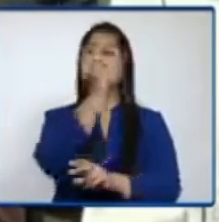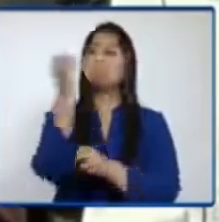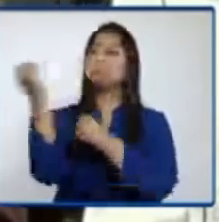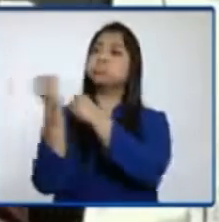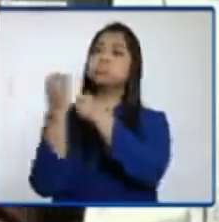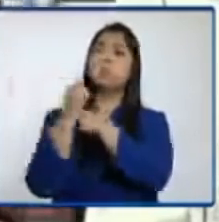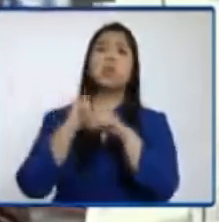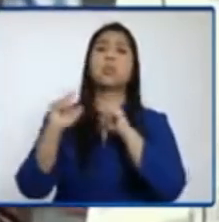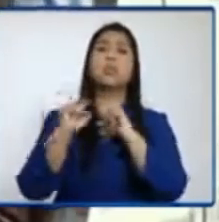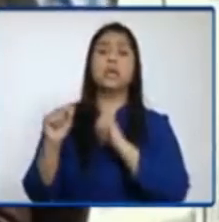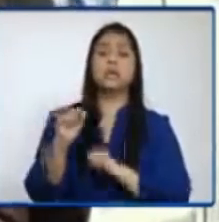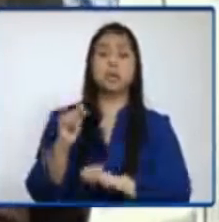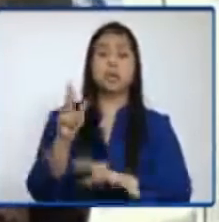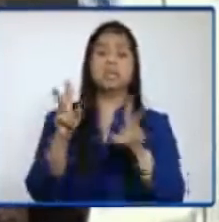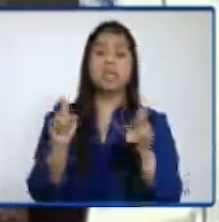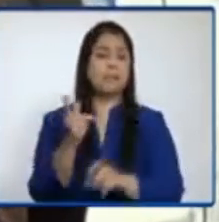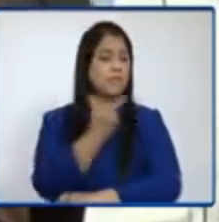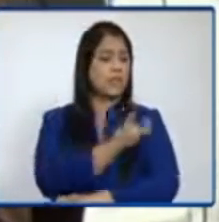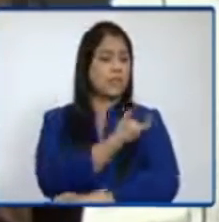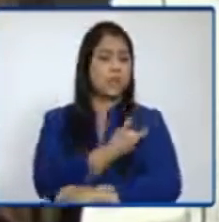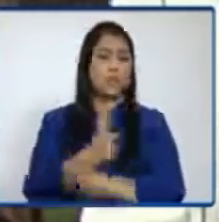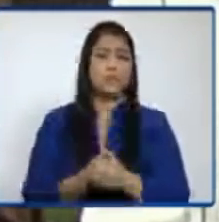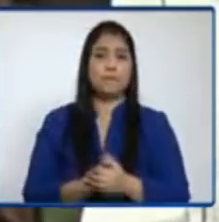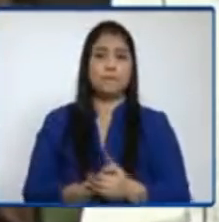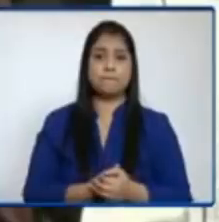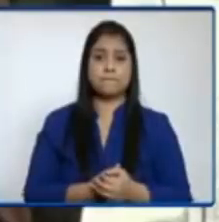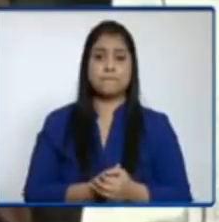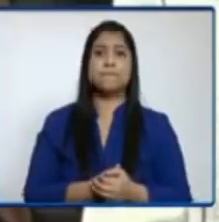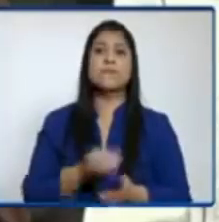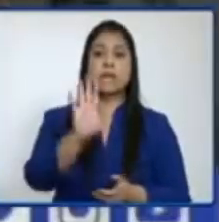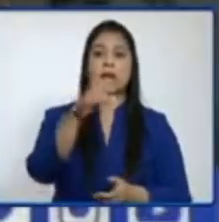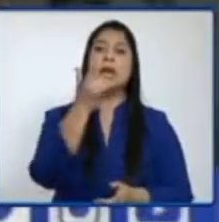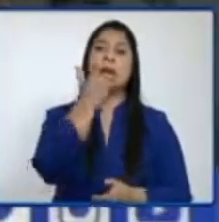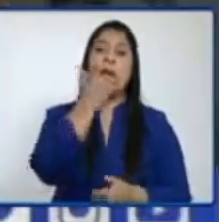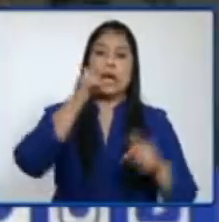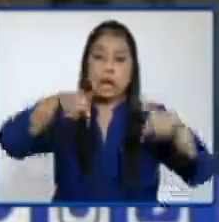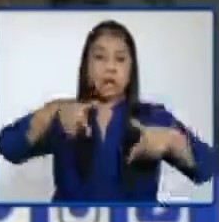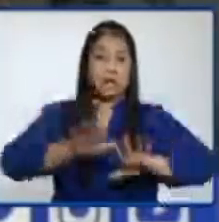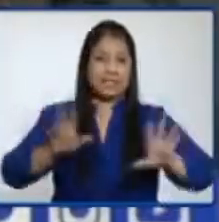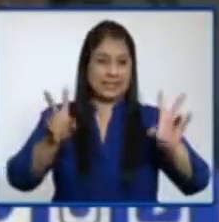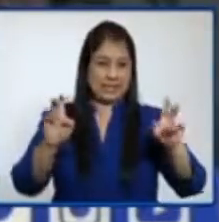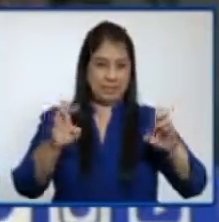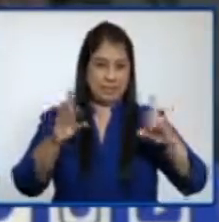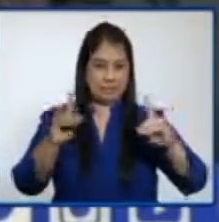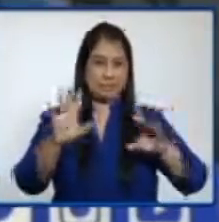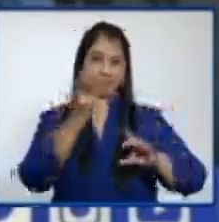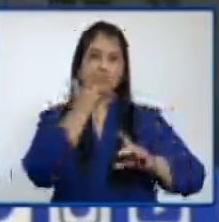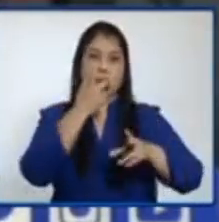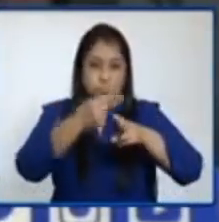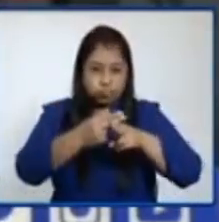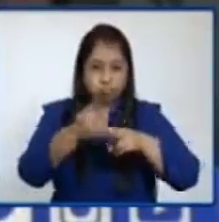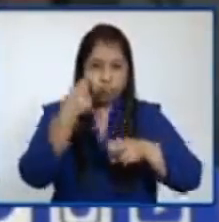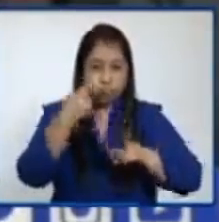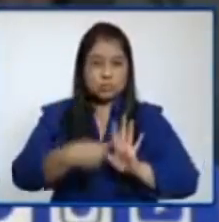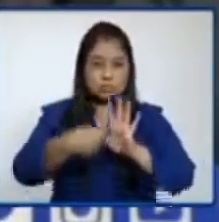de vacunas y piden una. Si me permite, a mí me toca presentar a la siguiente y ahorita estamos solo con el tema de educación. Yo lo voy a